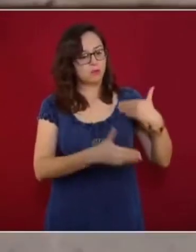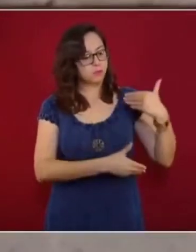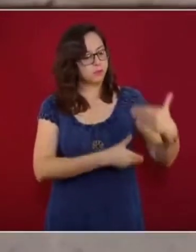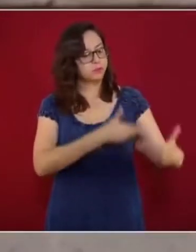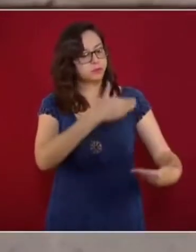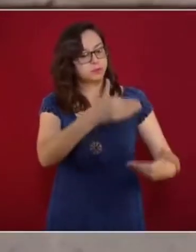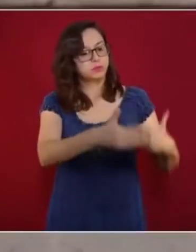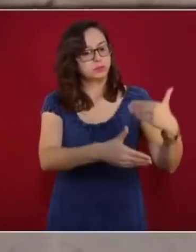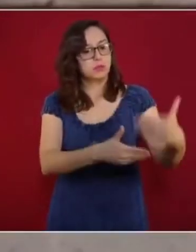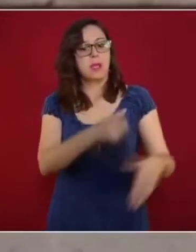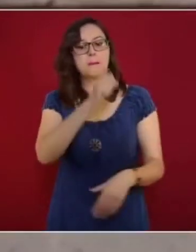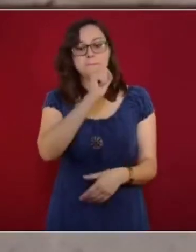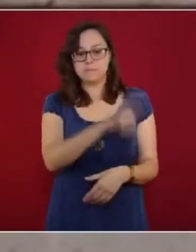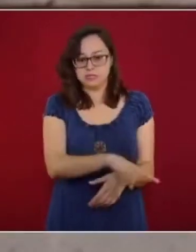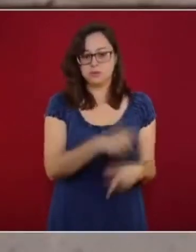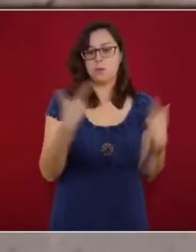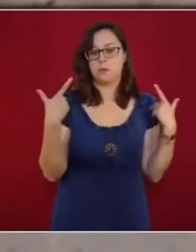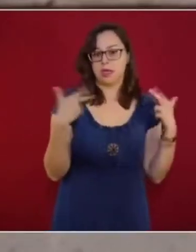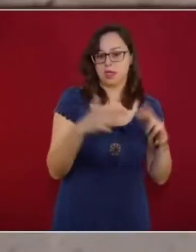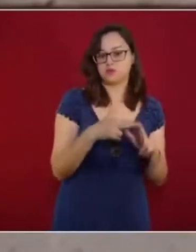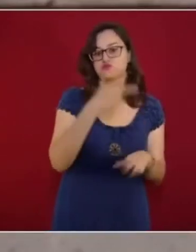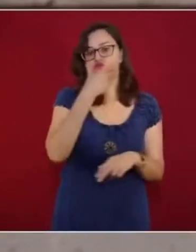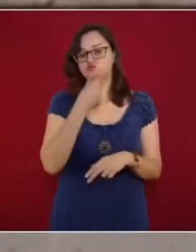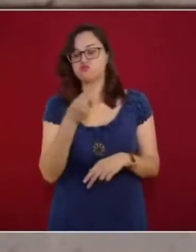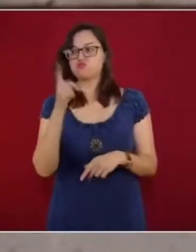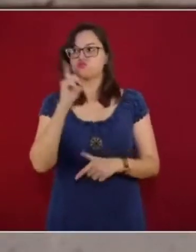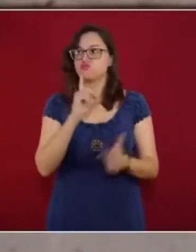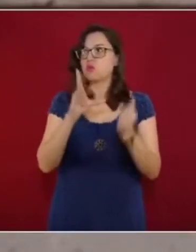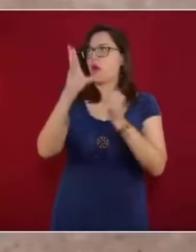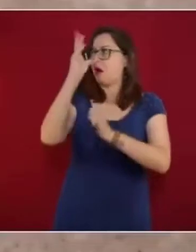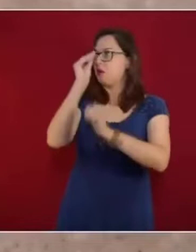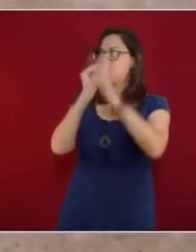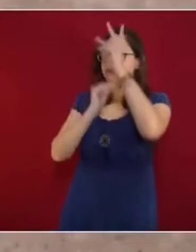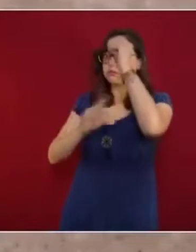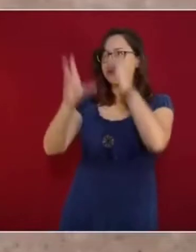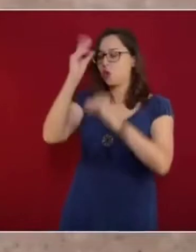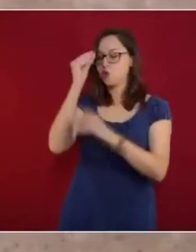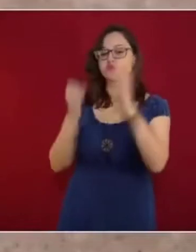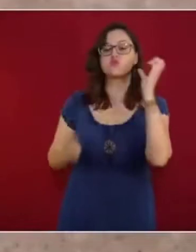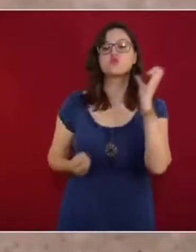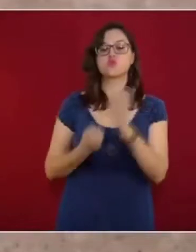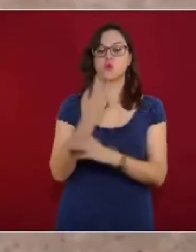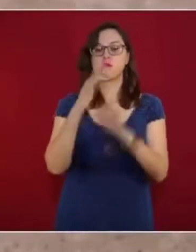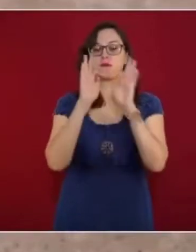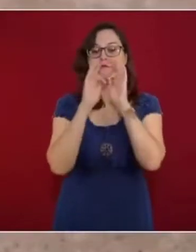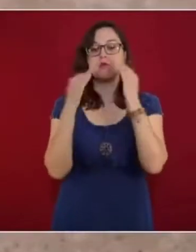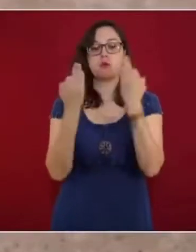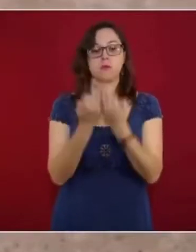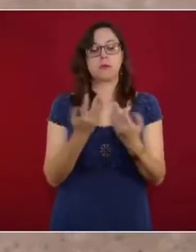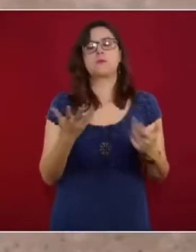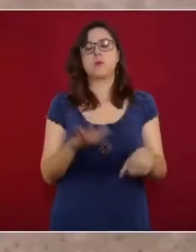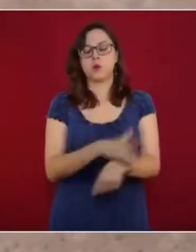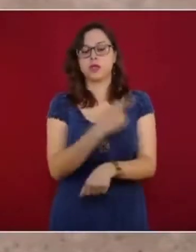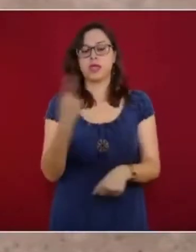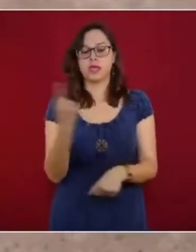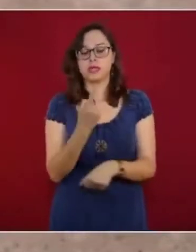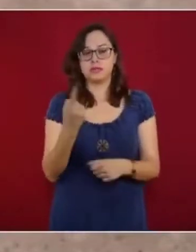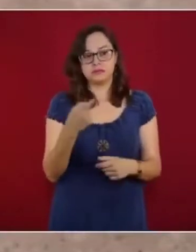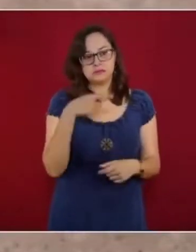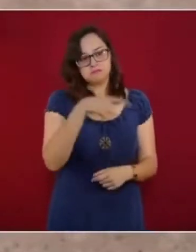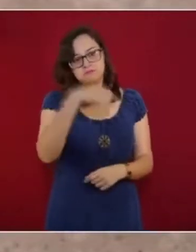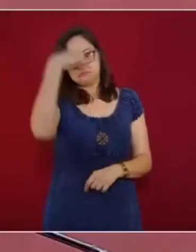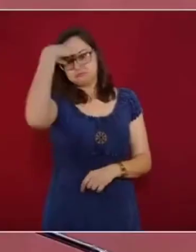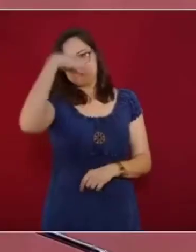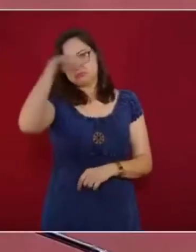para los maestros y las maestras, el cual se caracteriza por el reconocimiento de su experiencia como profesionales de la